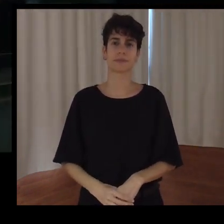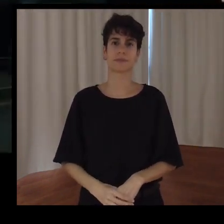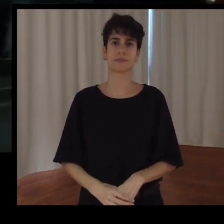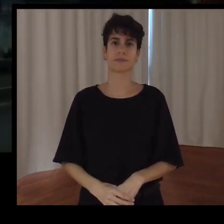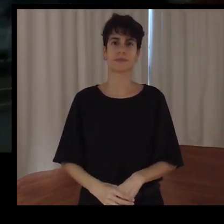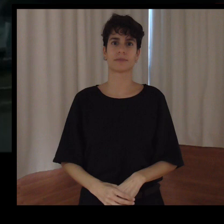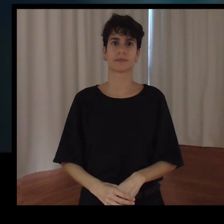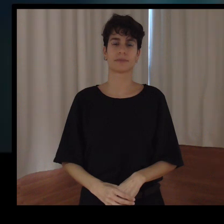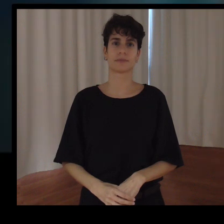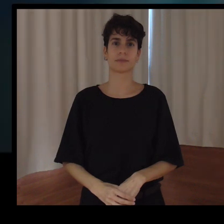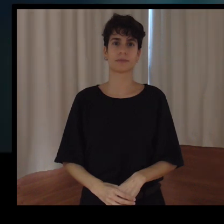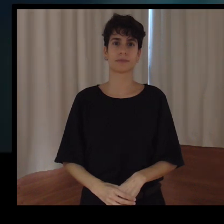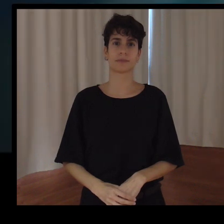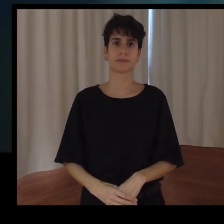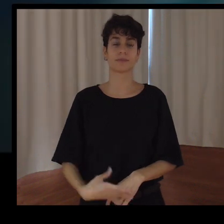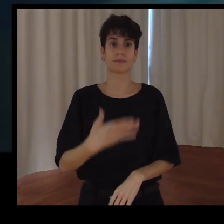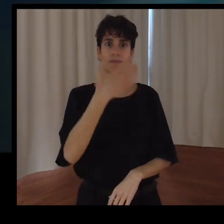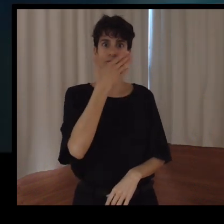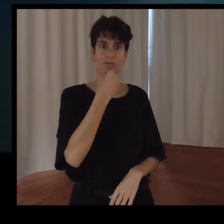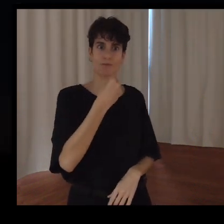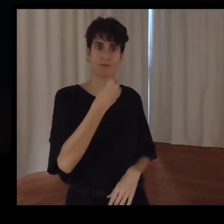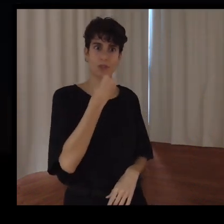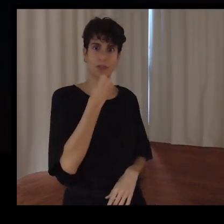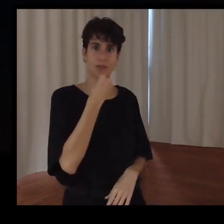¡Qué bonito, ¿no? La Liga Genuina, ¿no? ¿Eh?